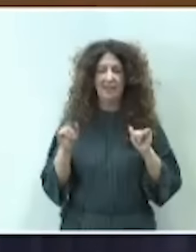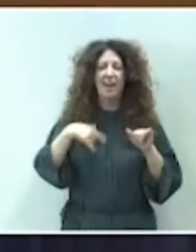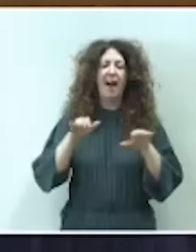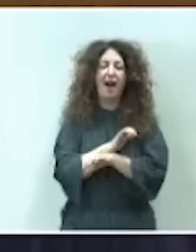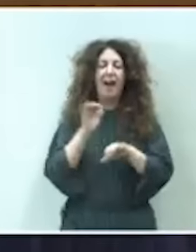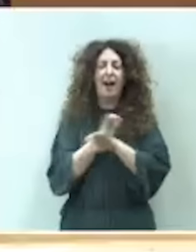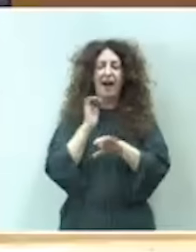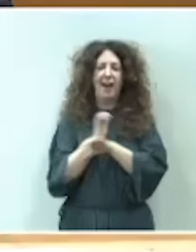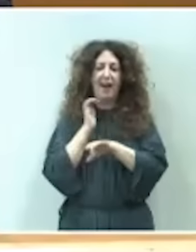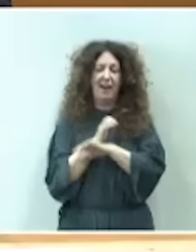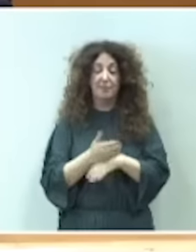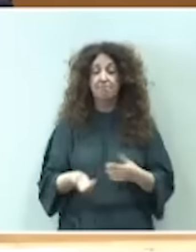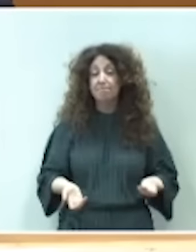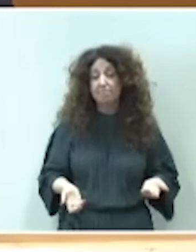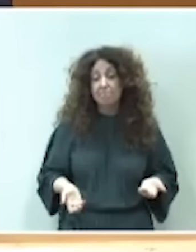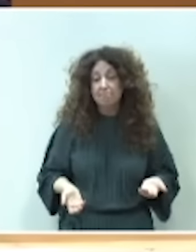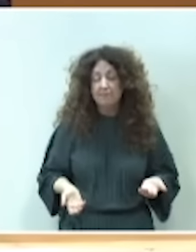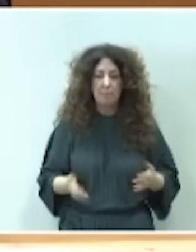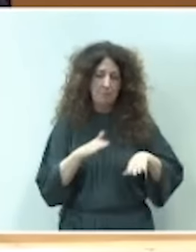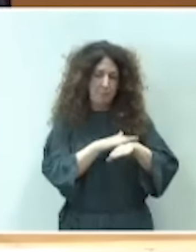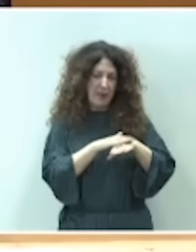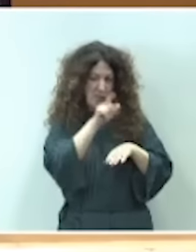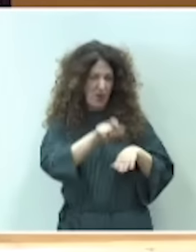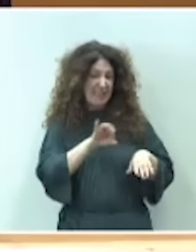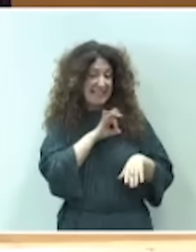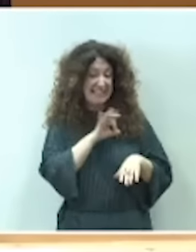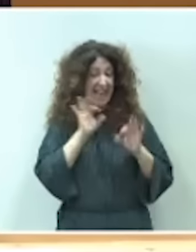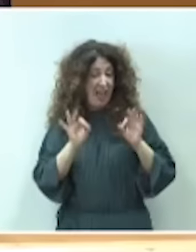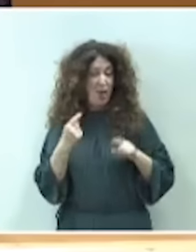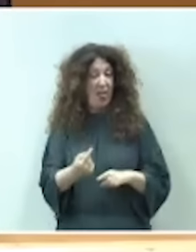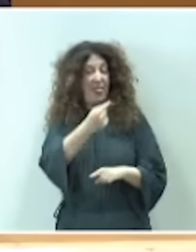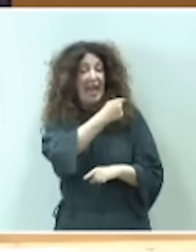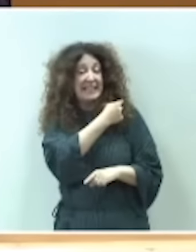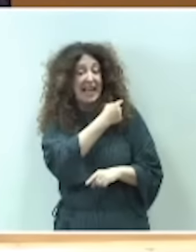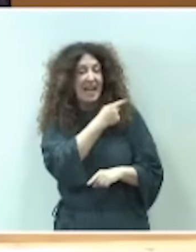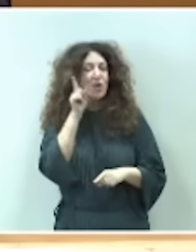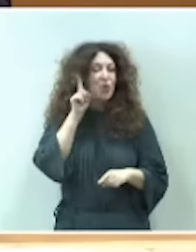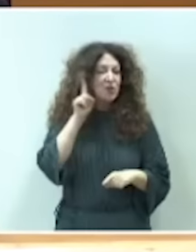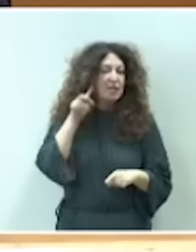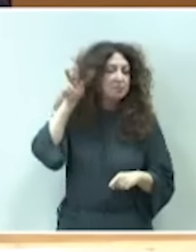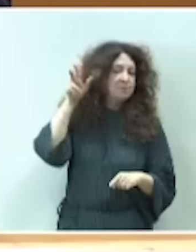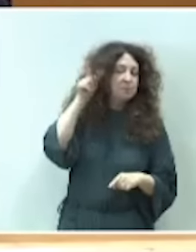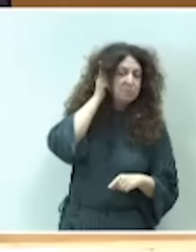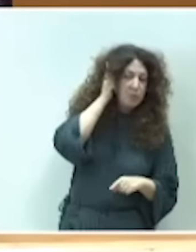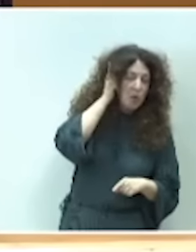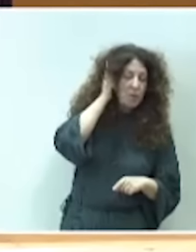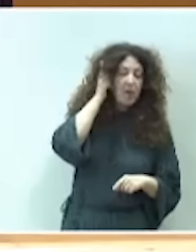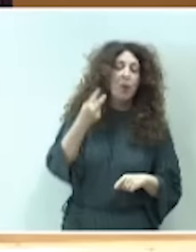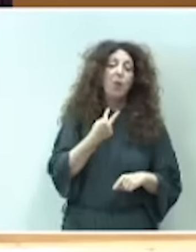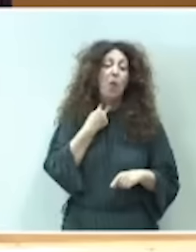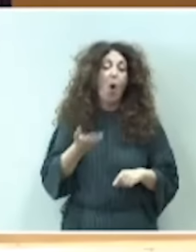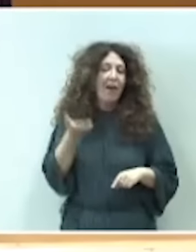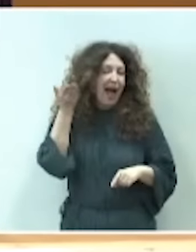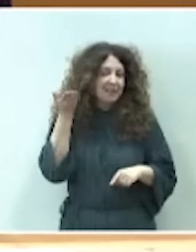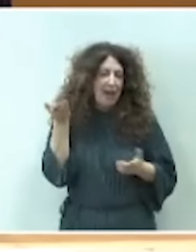permite, señor ministro, desconozco si el senador que se encuentra detrás de usted estaba manteniendo una conversación en un elevado tono. Le puedo